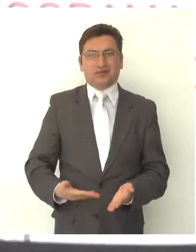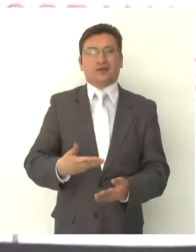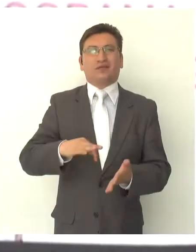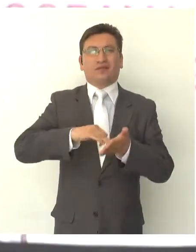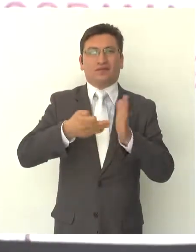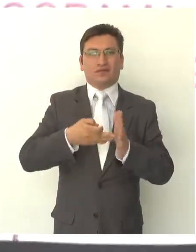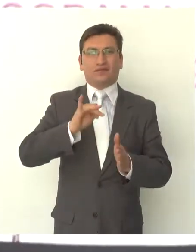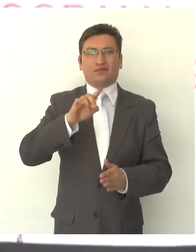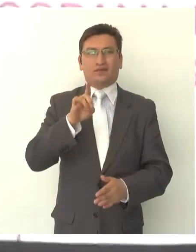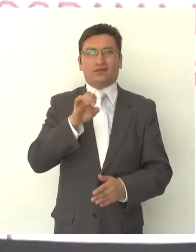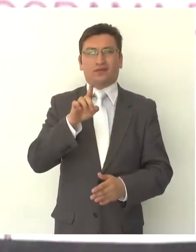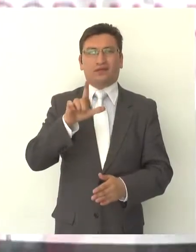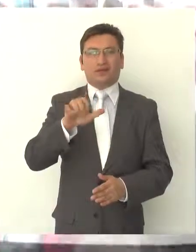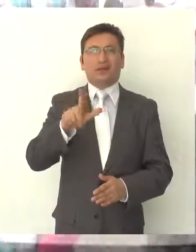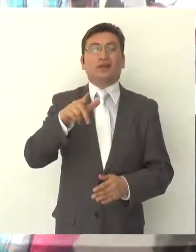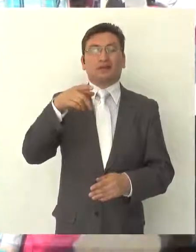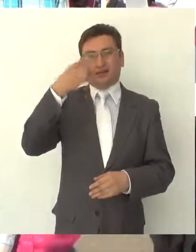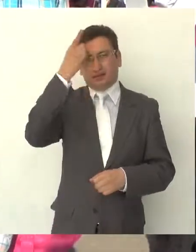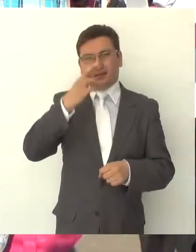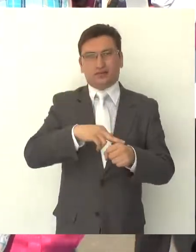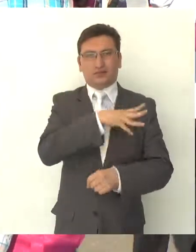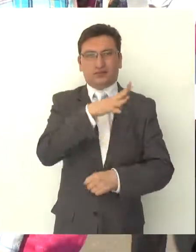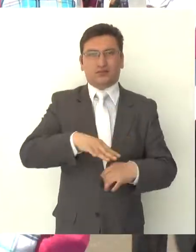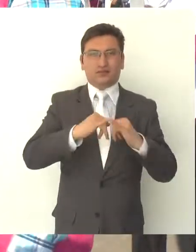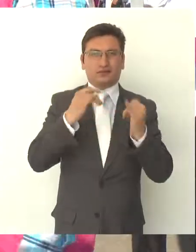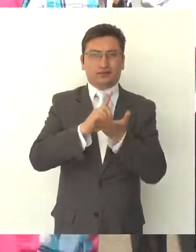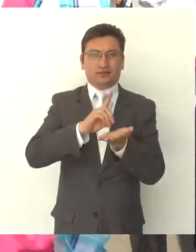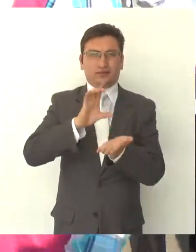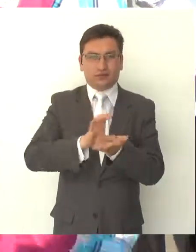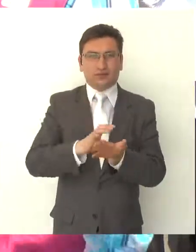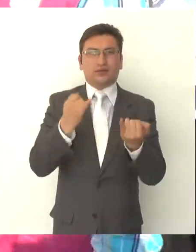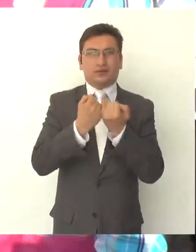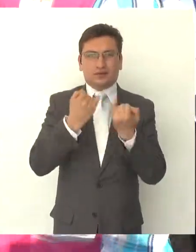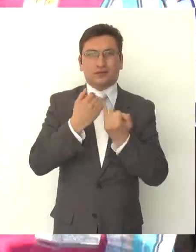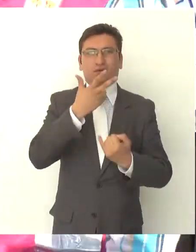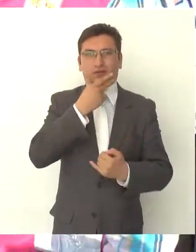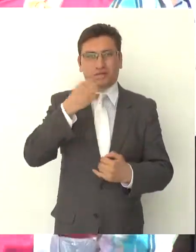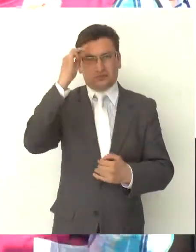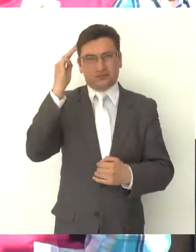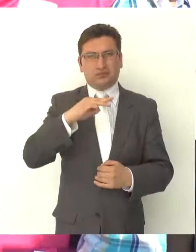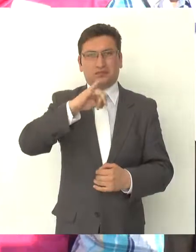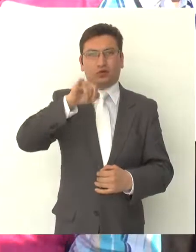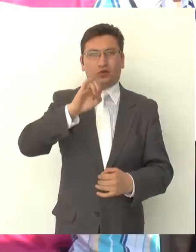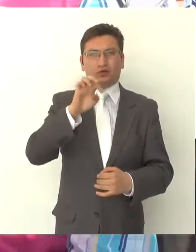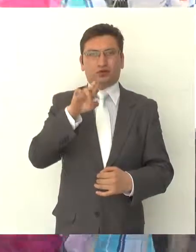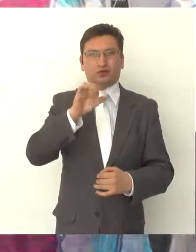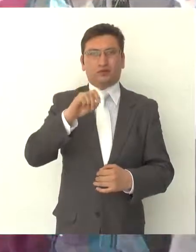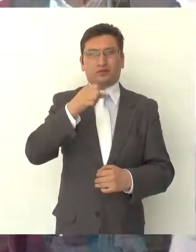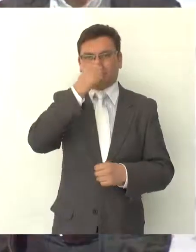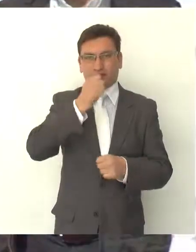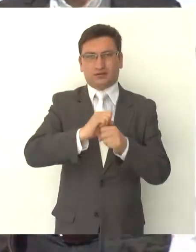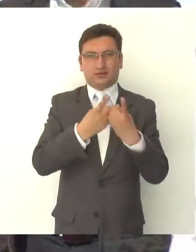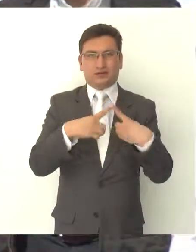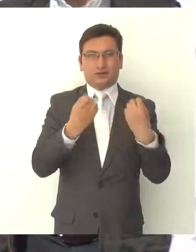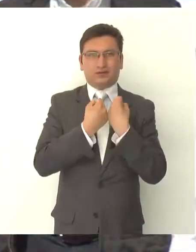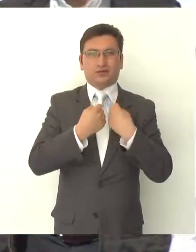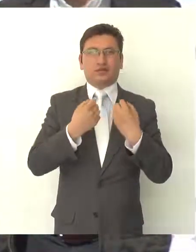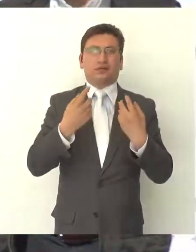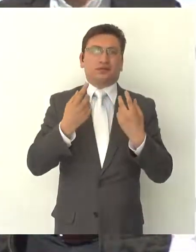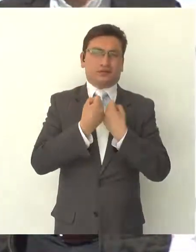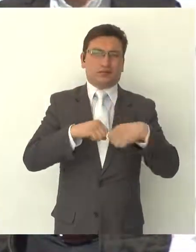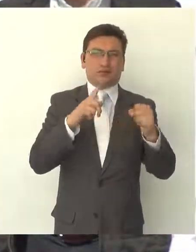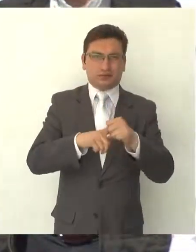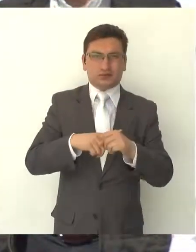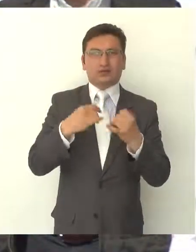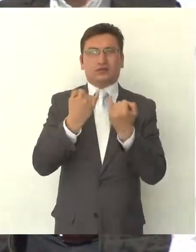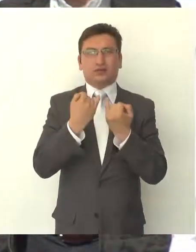Pérez de León, director general del INDEPERI, el maestro José Ramón Ambieva, secretario de Desarrollo Social, el doctor Armando